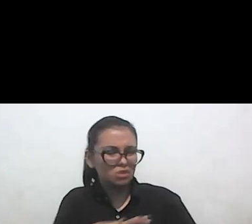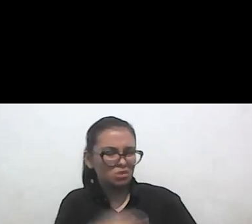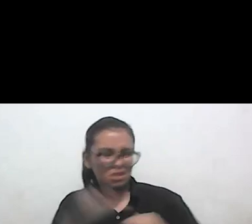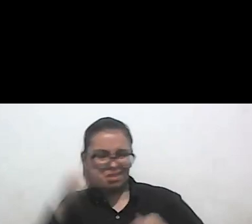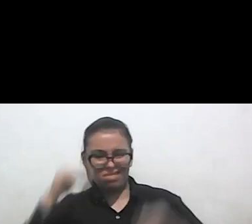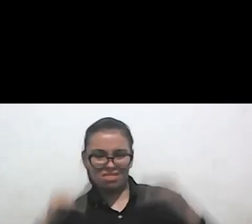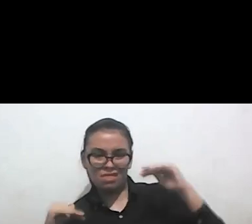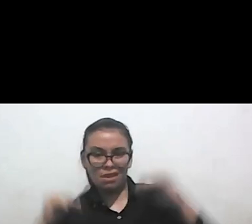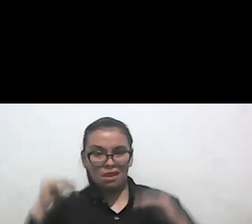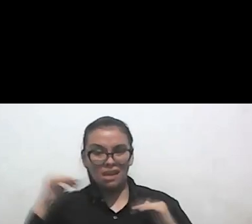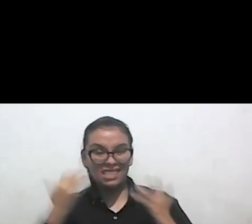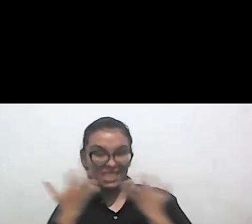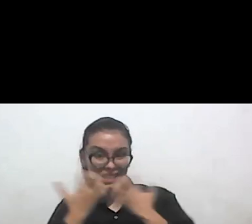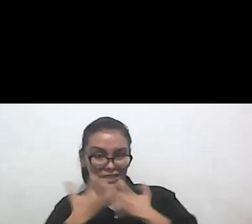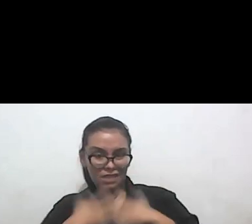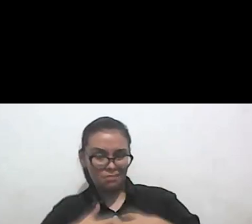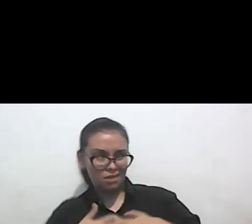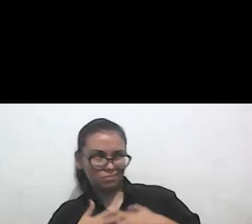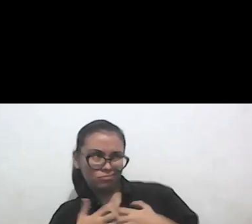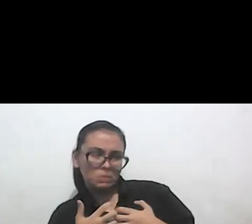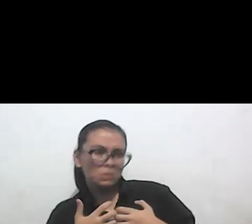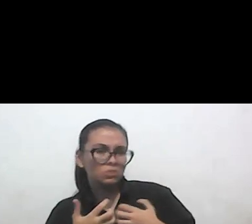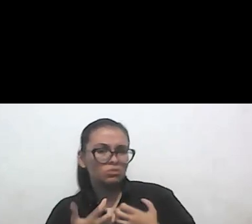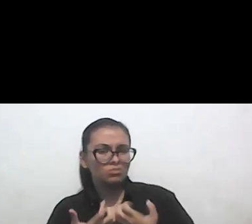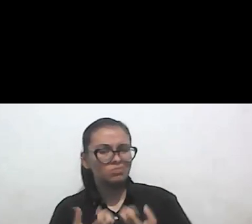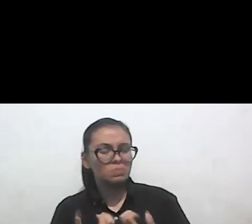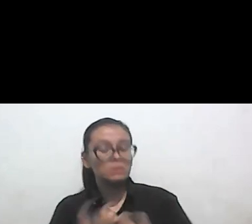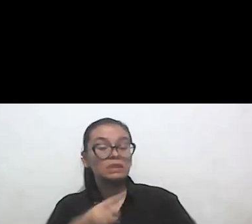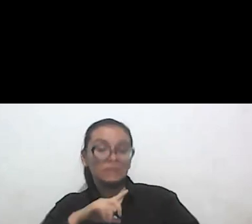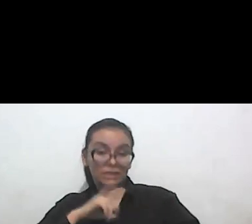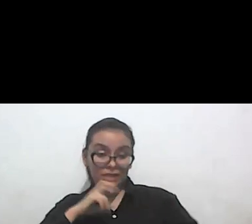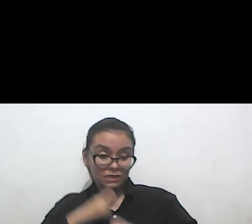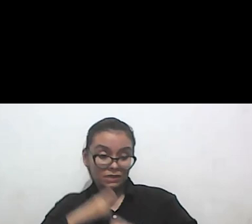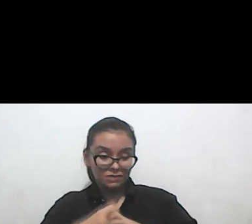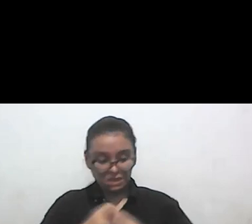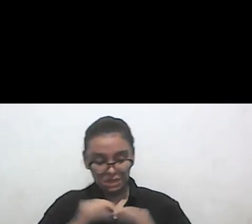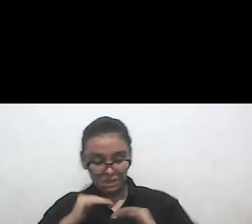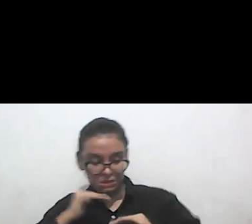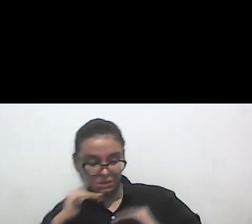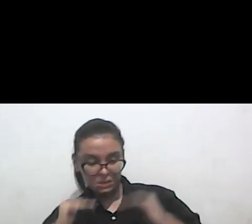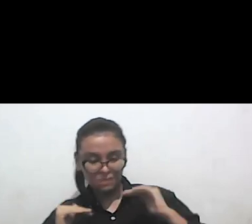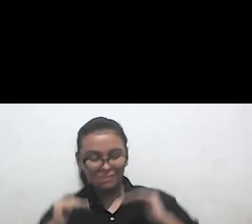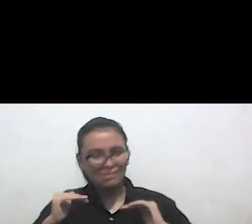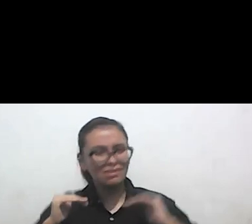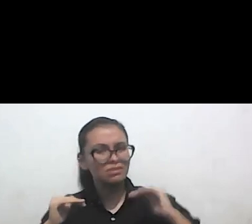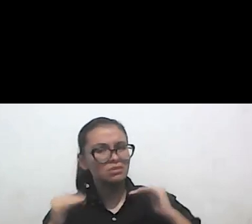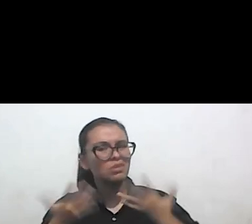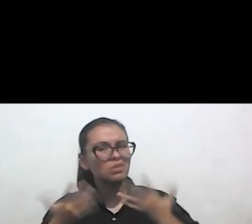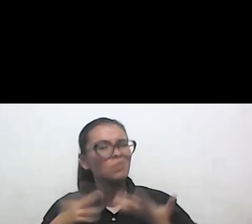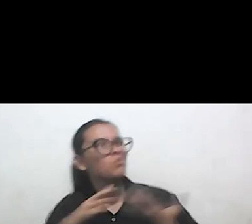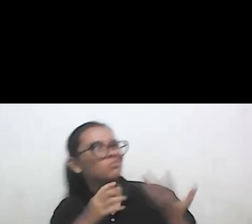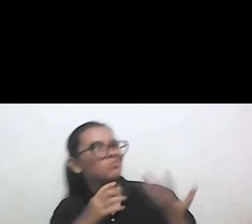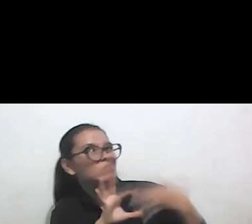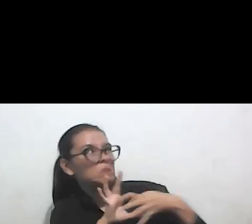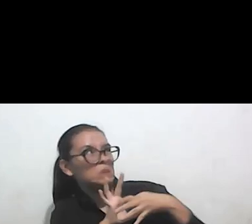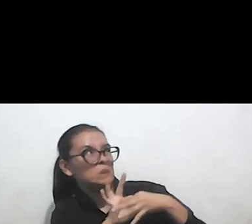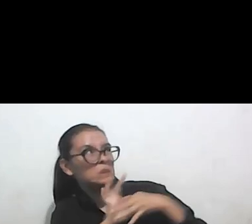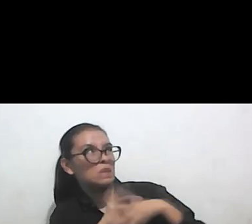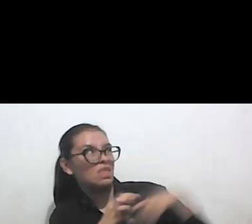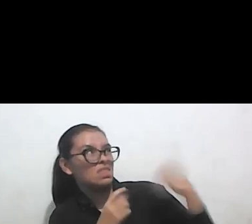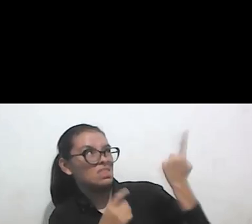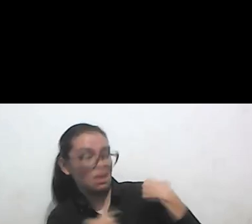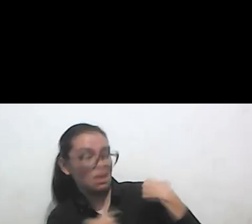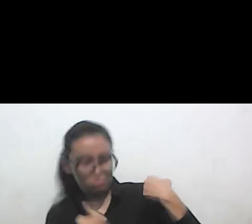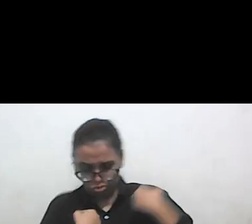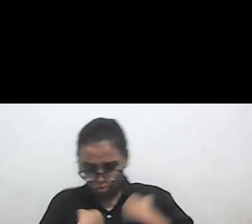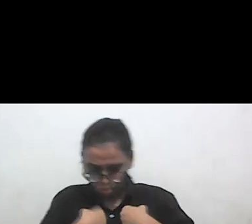importantes omisiones epistemológicas y una distorsión bastante importante de los nudos de poder que afectan nuestra experiencia,